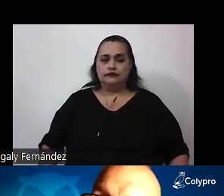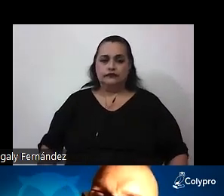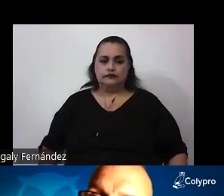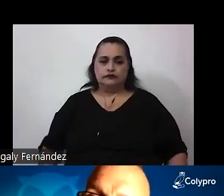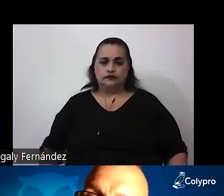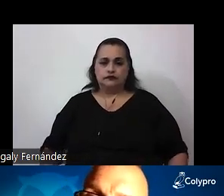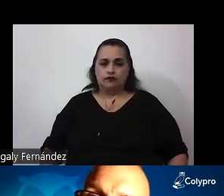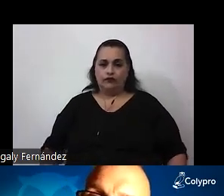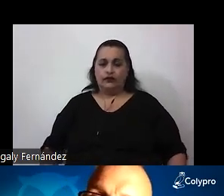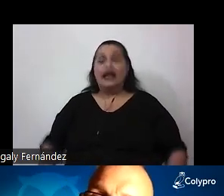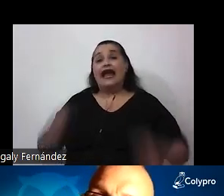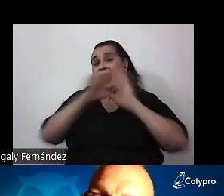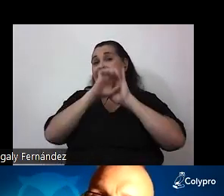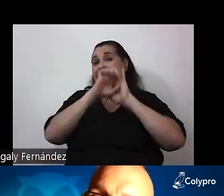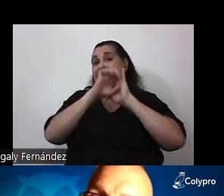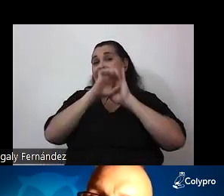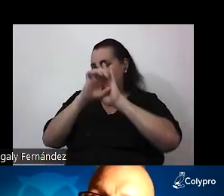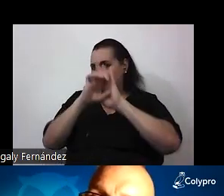Sigo con ejemplos de la biología.